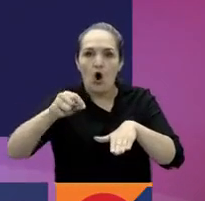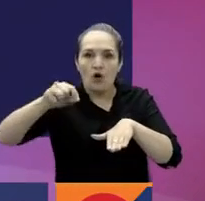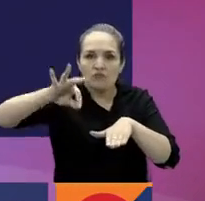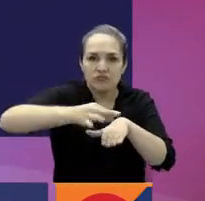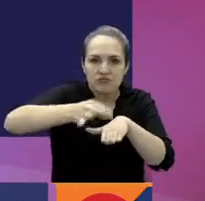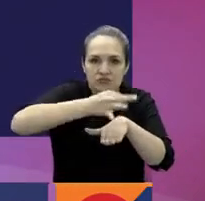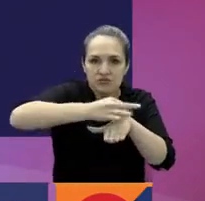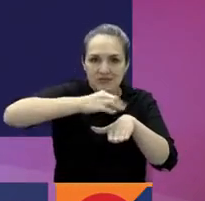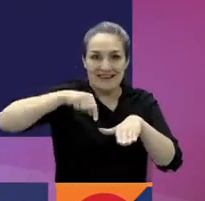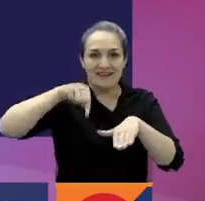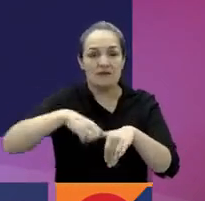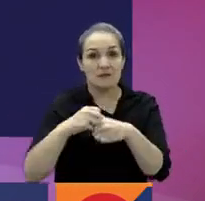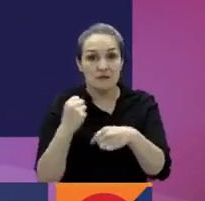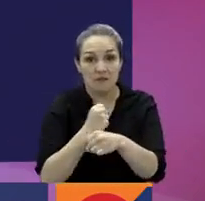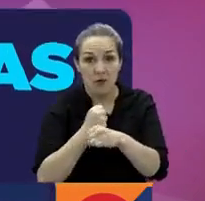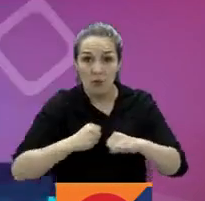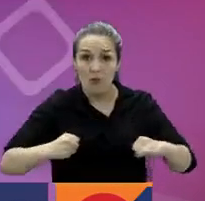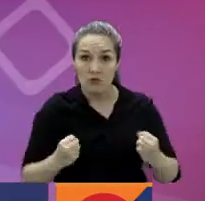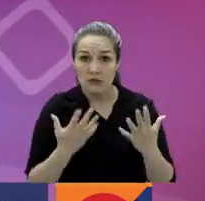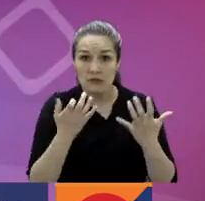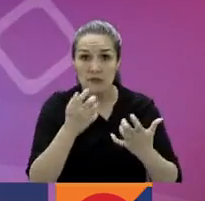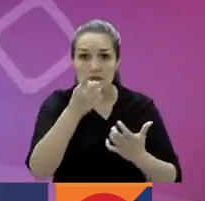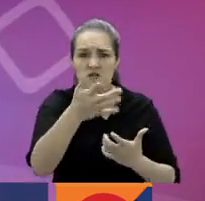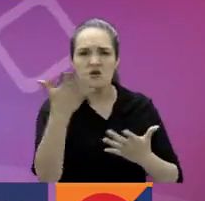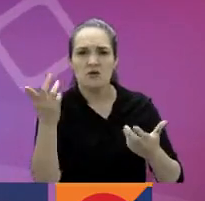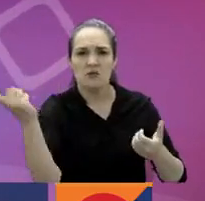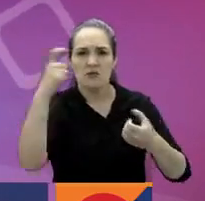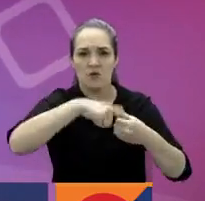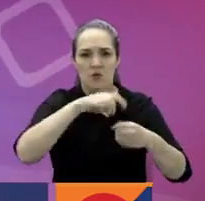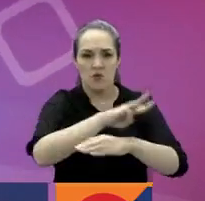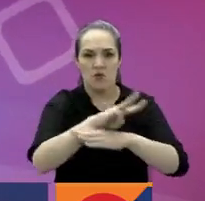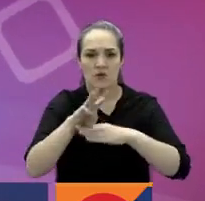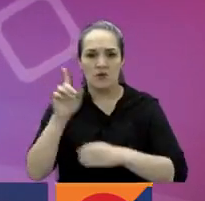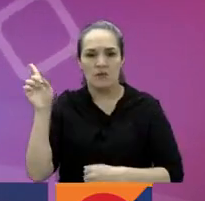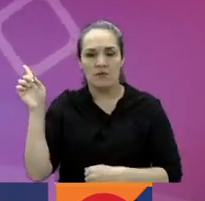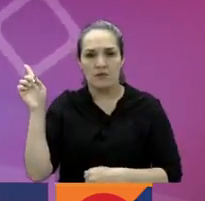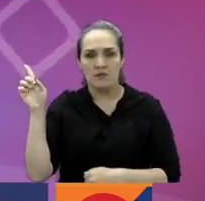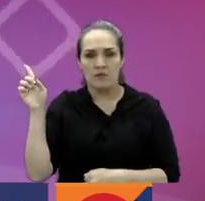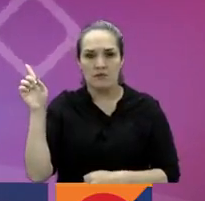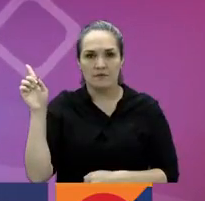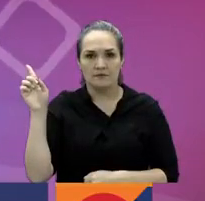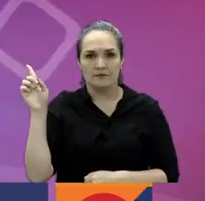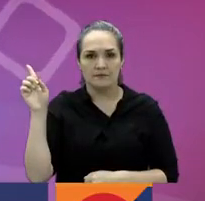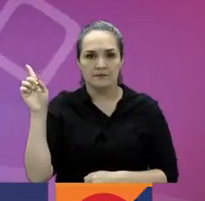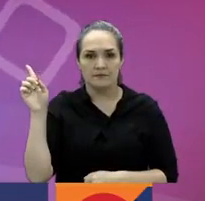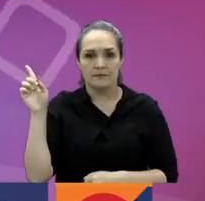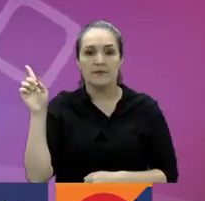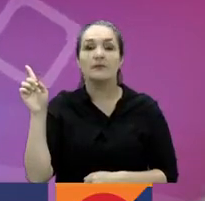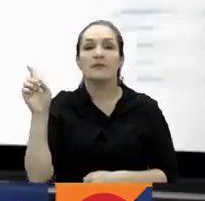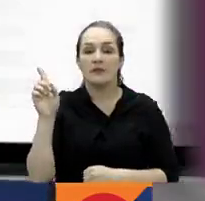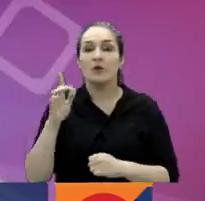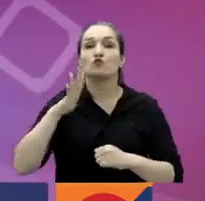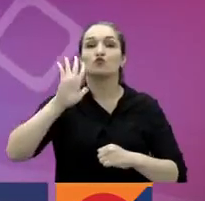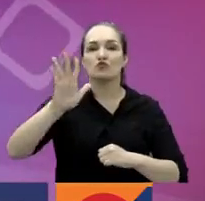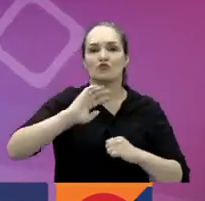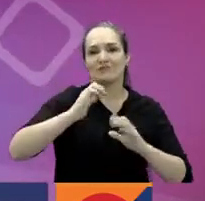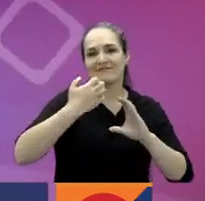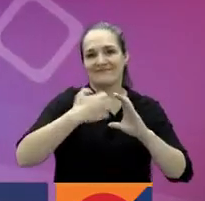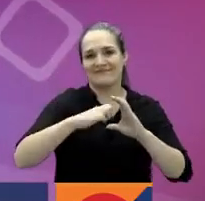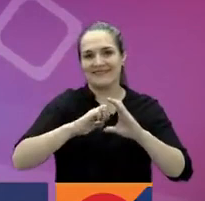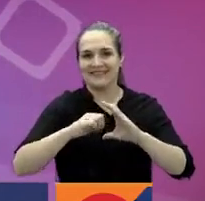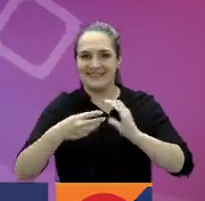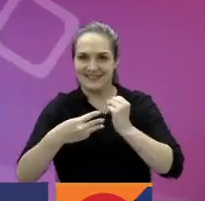y bordar trabajen en Bogotá, vaya a la página agenciapublicadeempleo.cena.edu.co. Allí debe dar clic sobre la sección